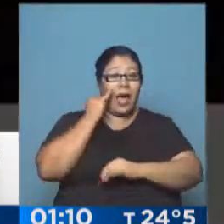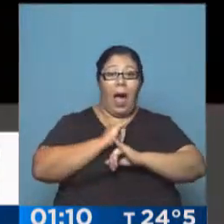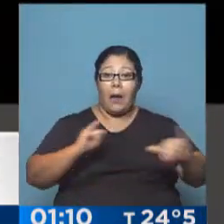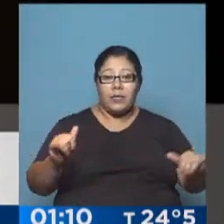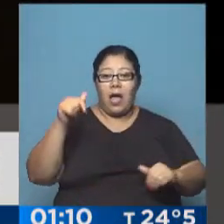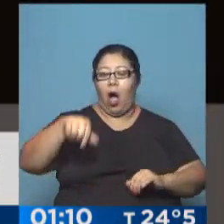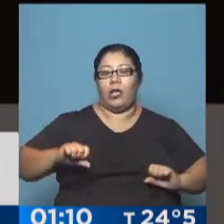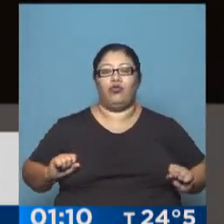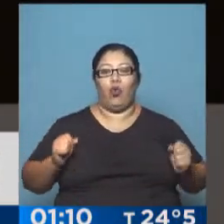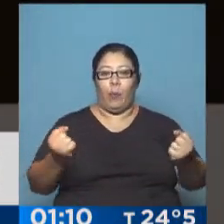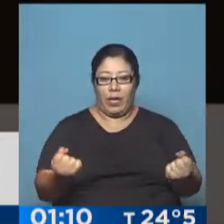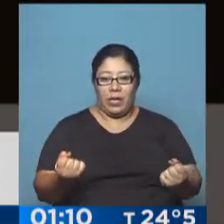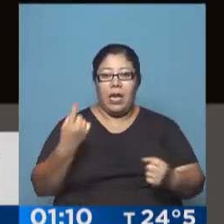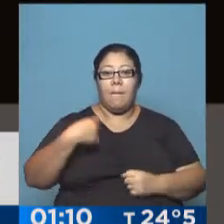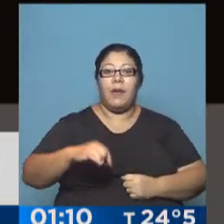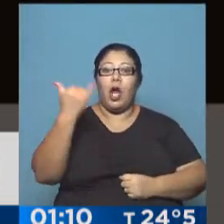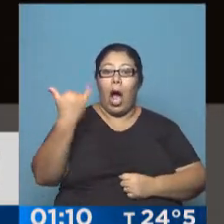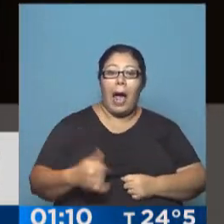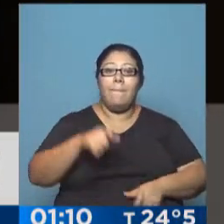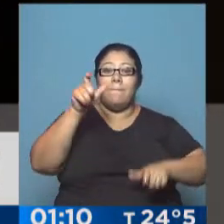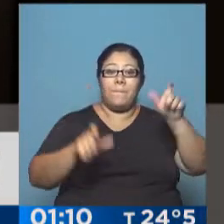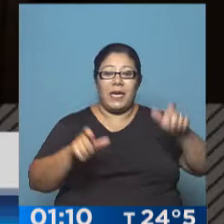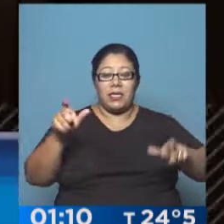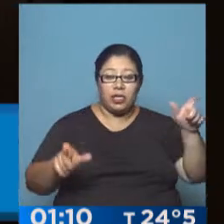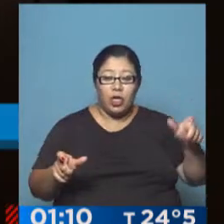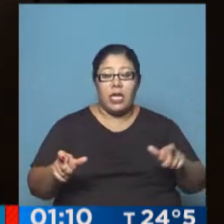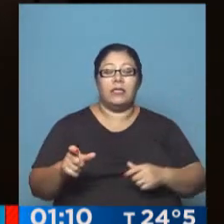de Edesur continúan sin servicio eléctrico.